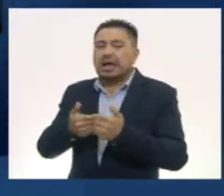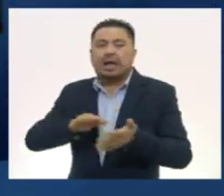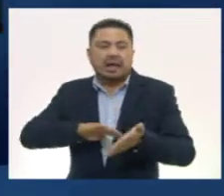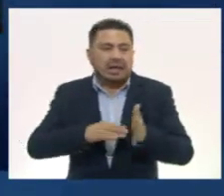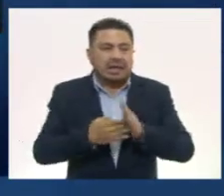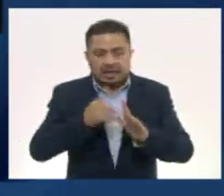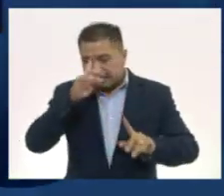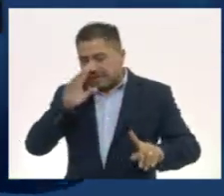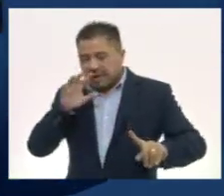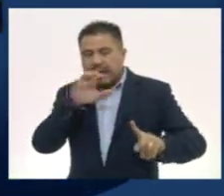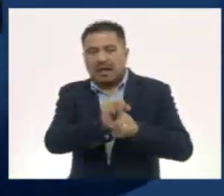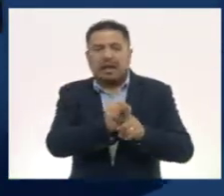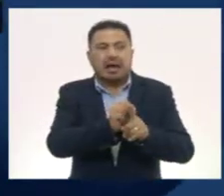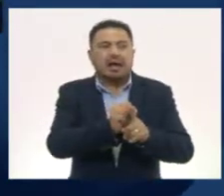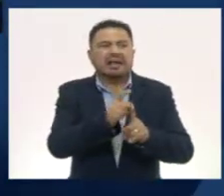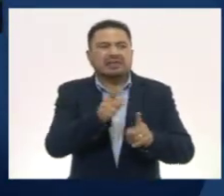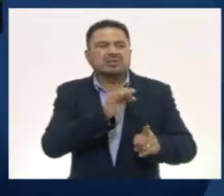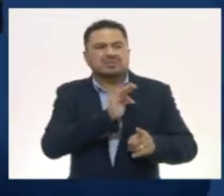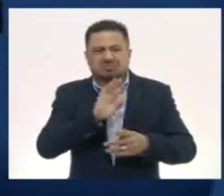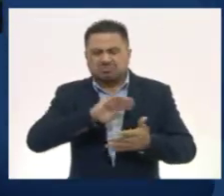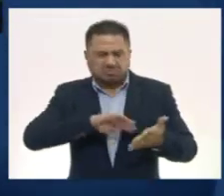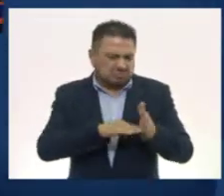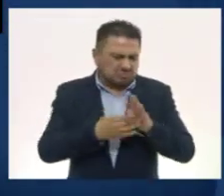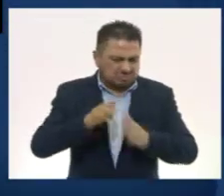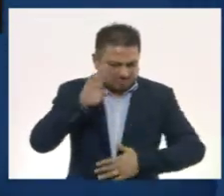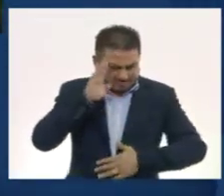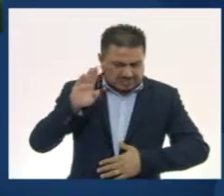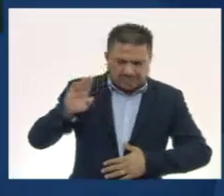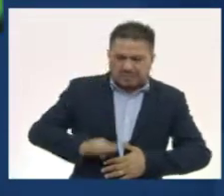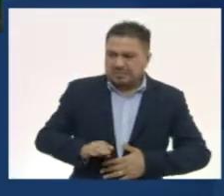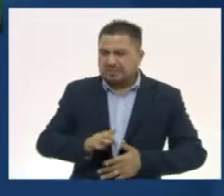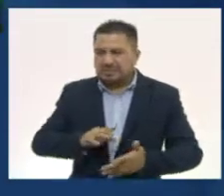atraparte colocan. Záfate de ellas, astuto jaguar.